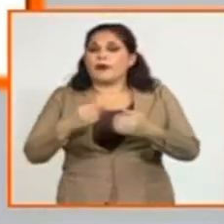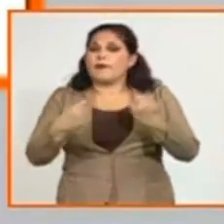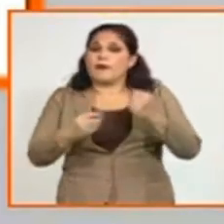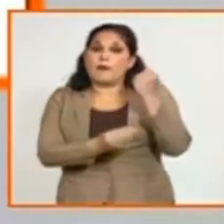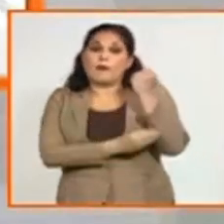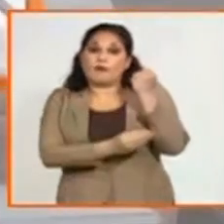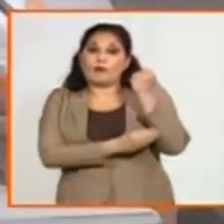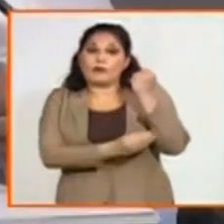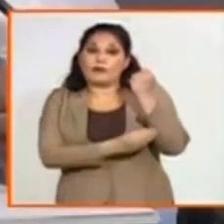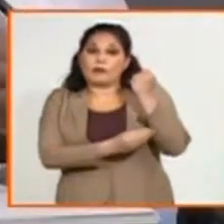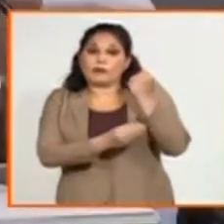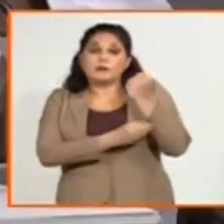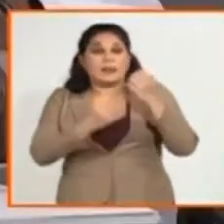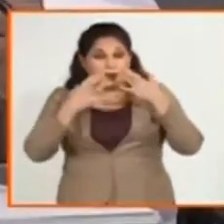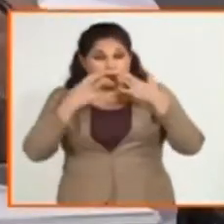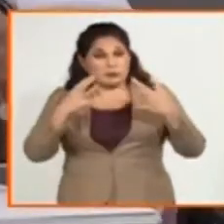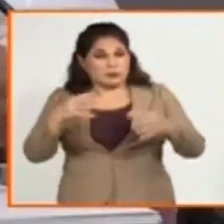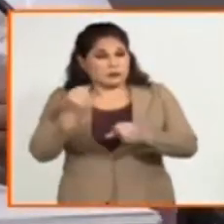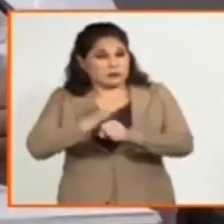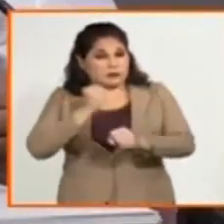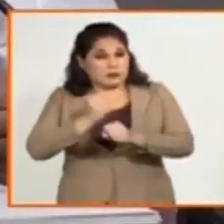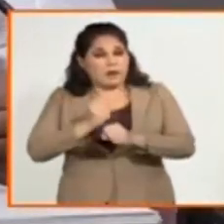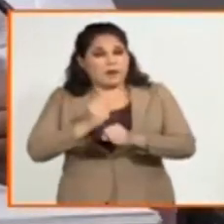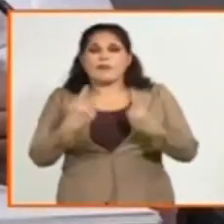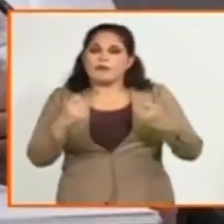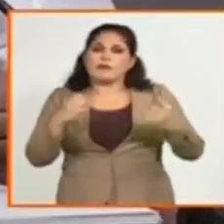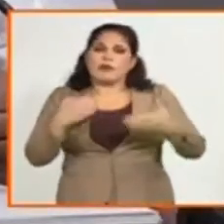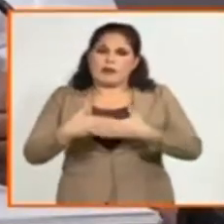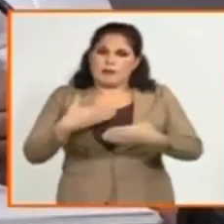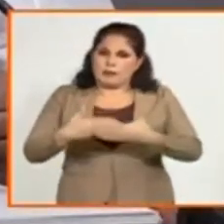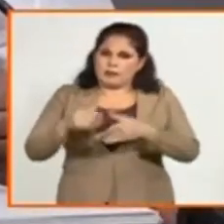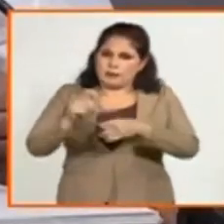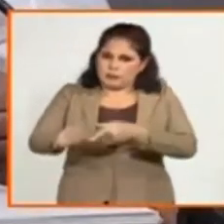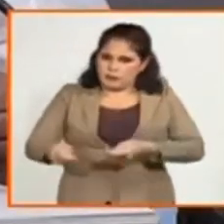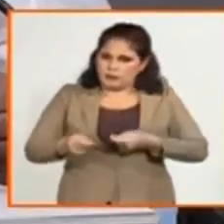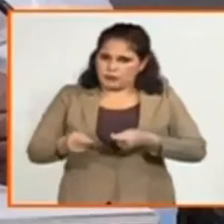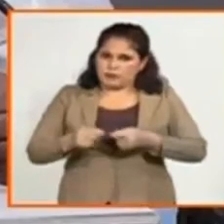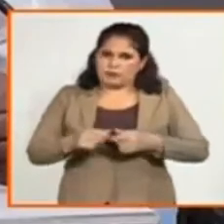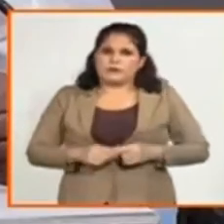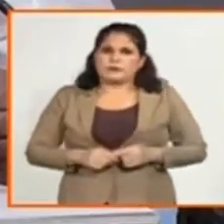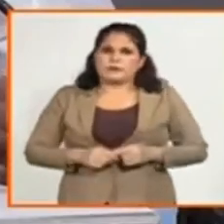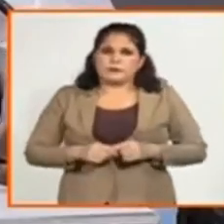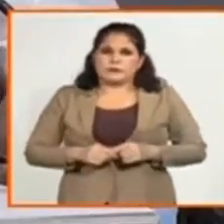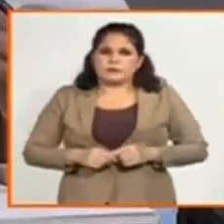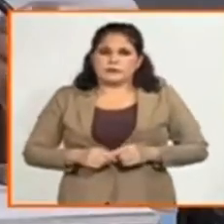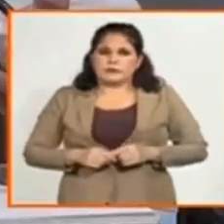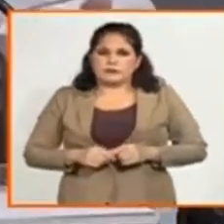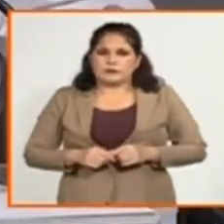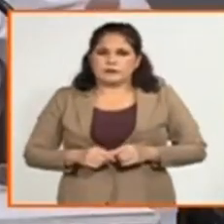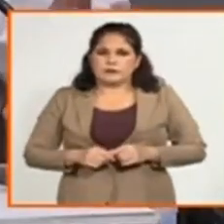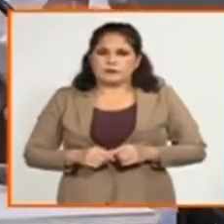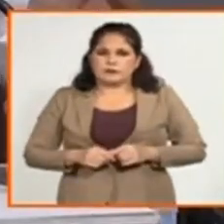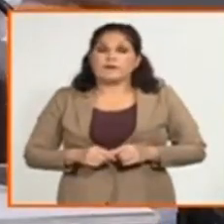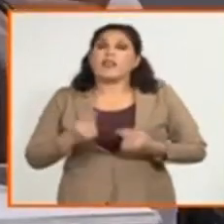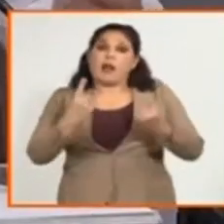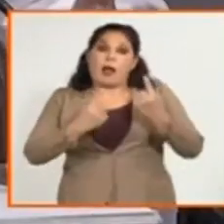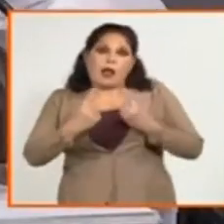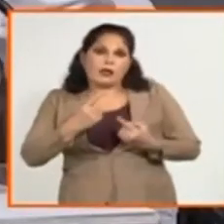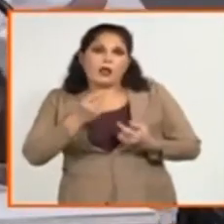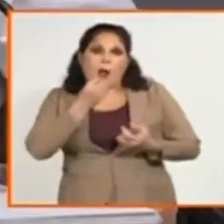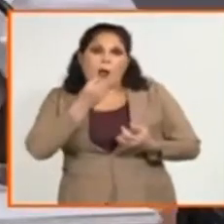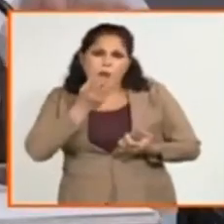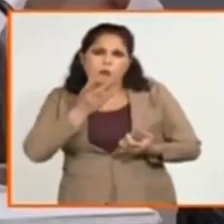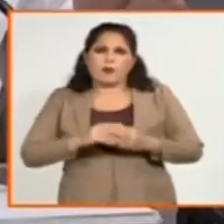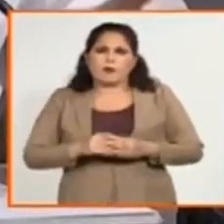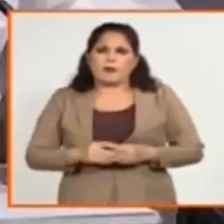importante. Nos hace falta la cooperativa y nos hace falta la unidad básica de la empresa. Son variantes, la UB nuestra, el